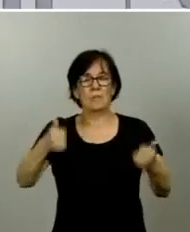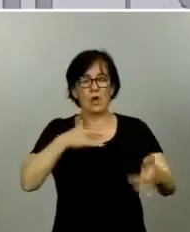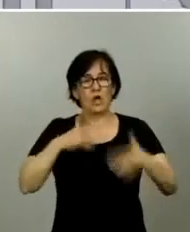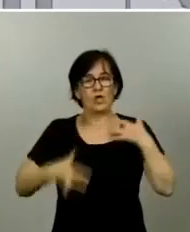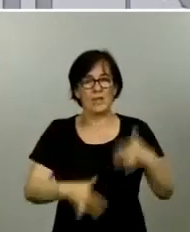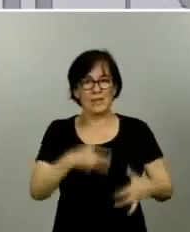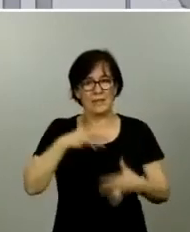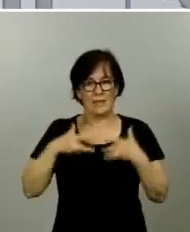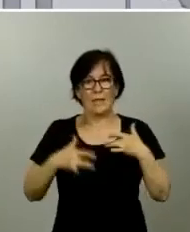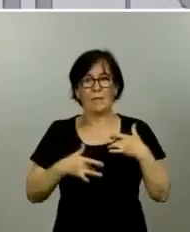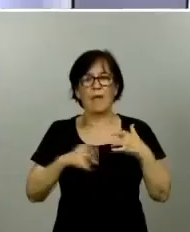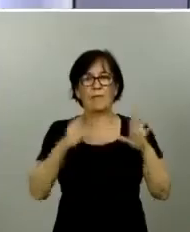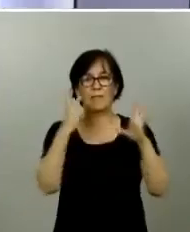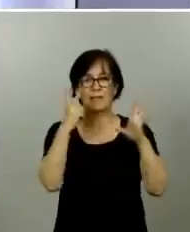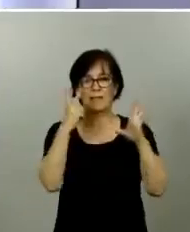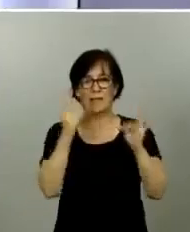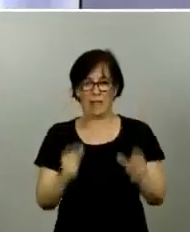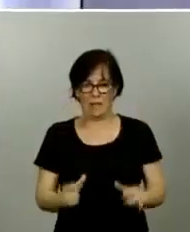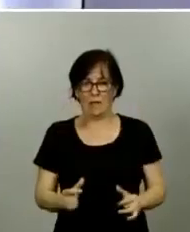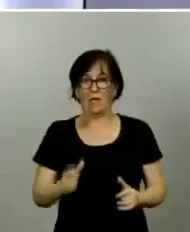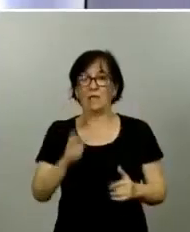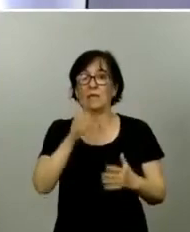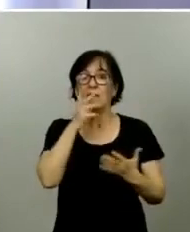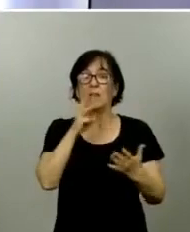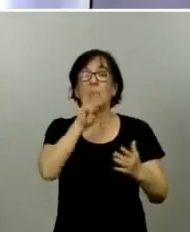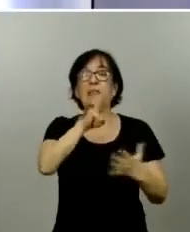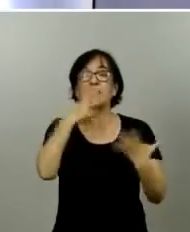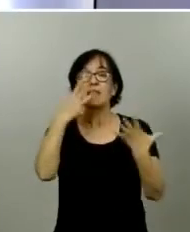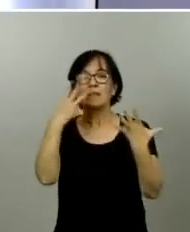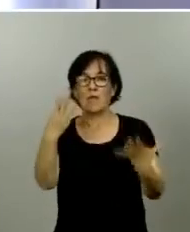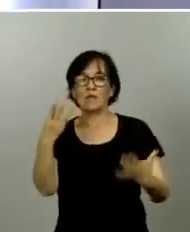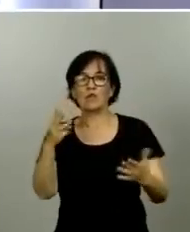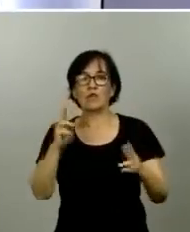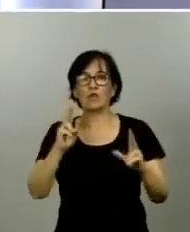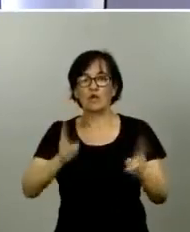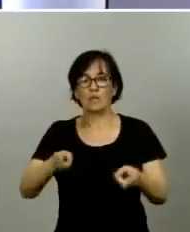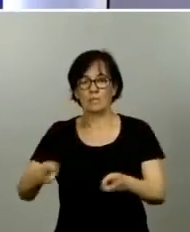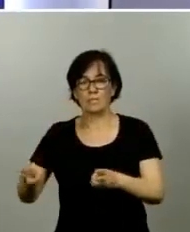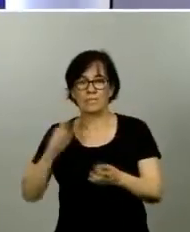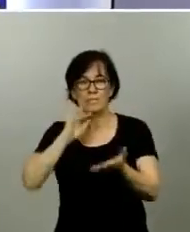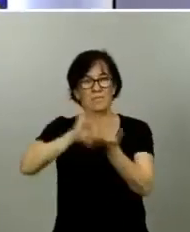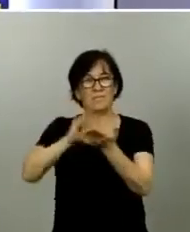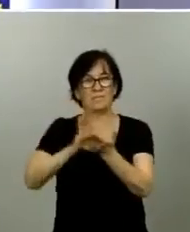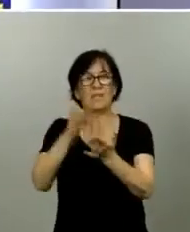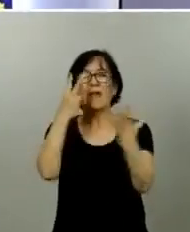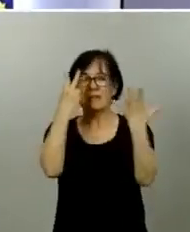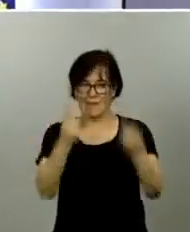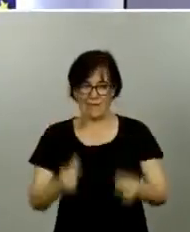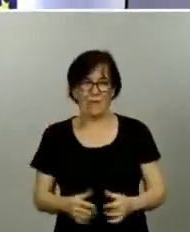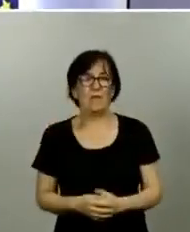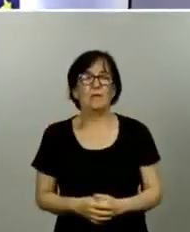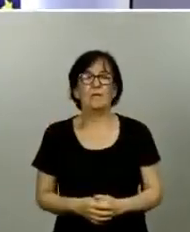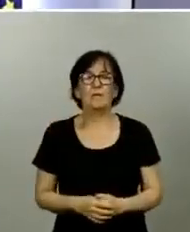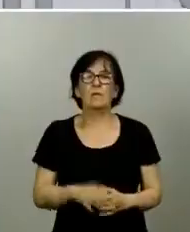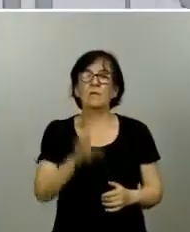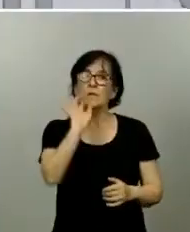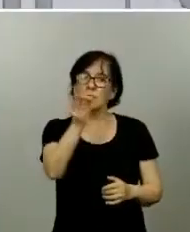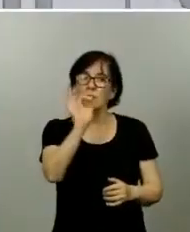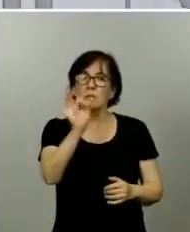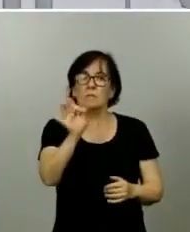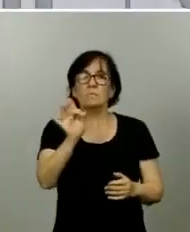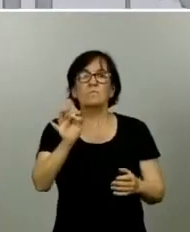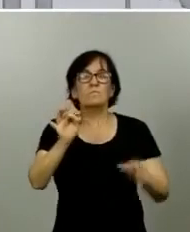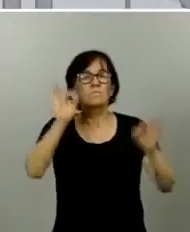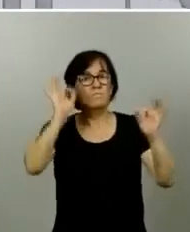siete días, y 38 fallecidos por fecha de defunción en los últimos siete días. La verdad es que son unos datos que confirman